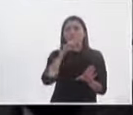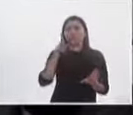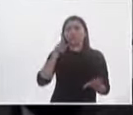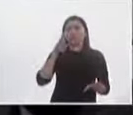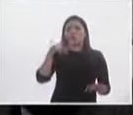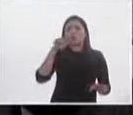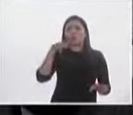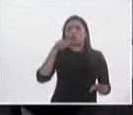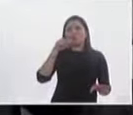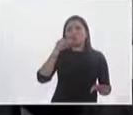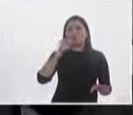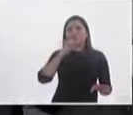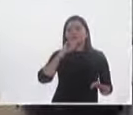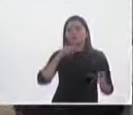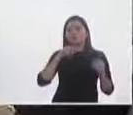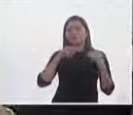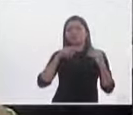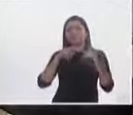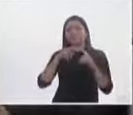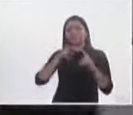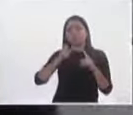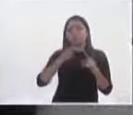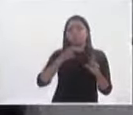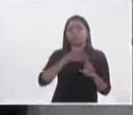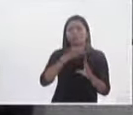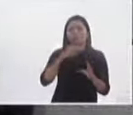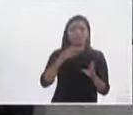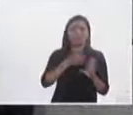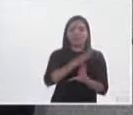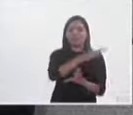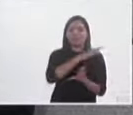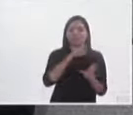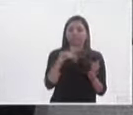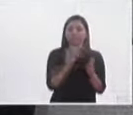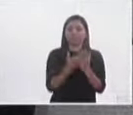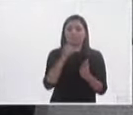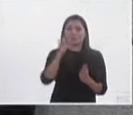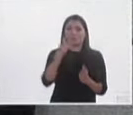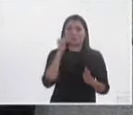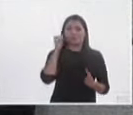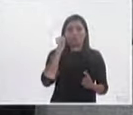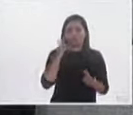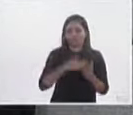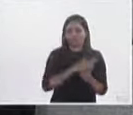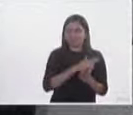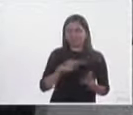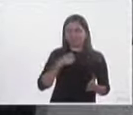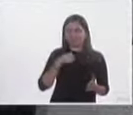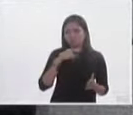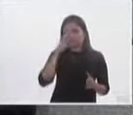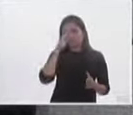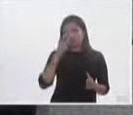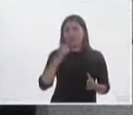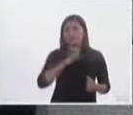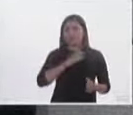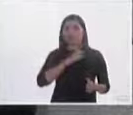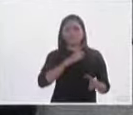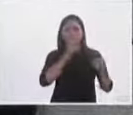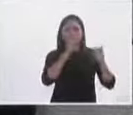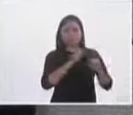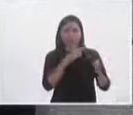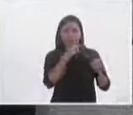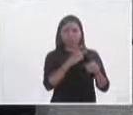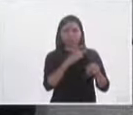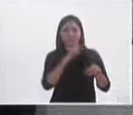porque la iniciativa está desde el 21 de abril antes del proceso y es importante yo celebro que las candidaturas independientes en